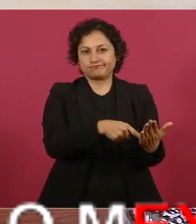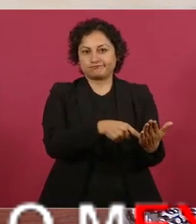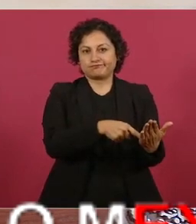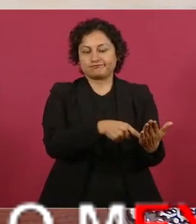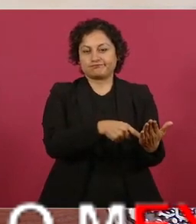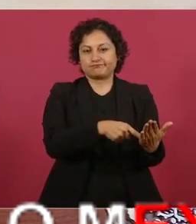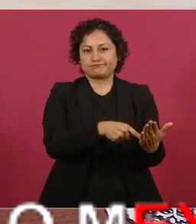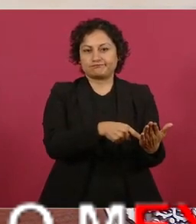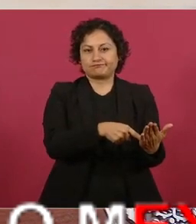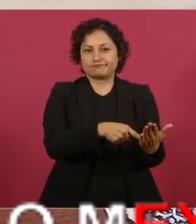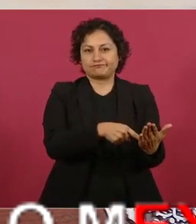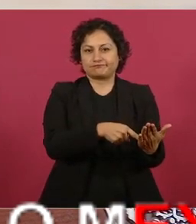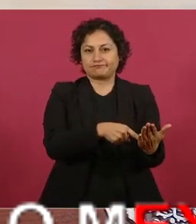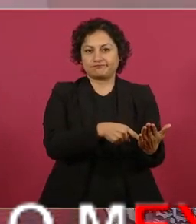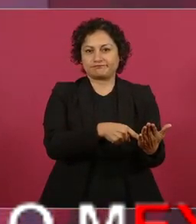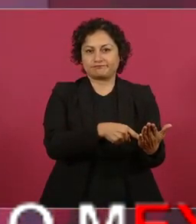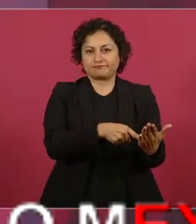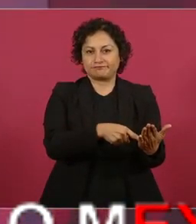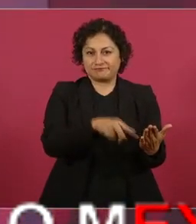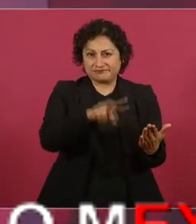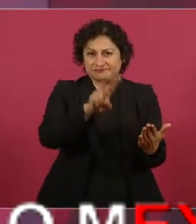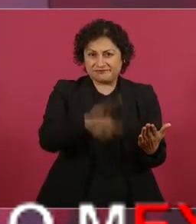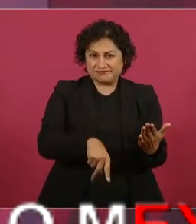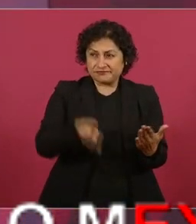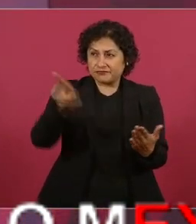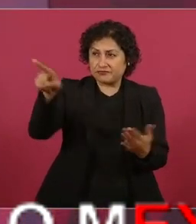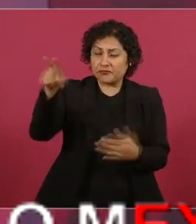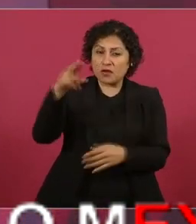mucho antes que la rusa